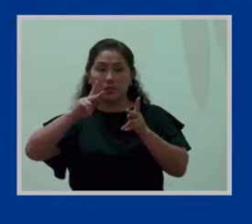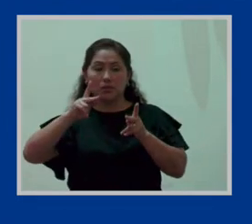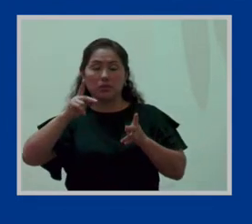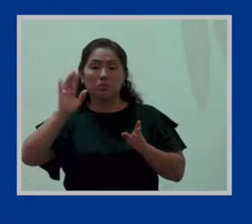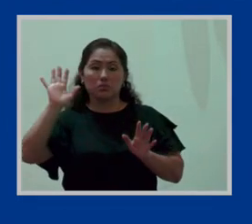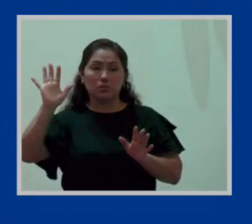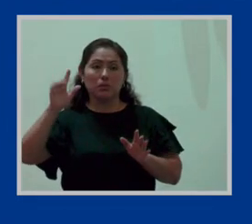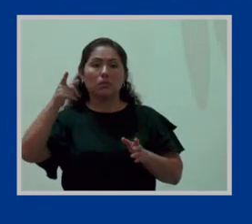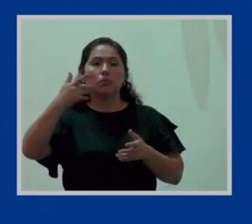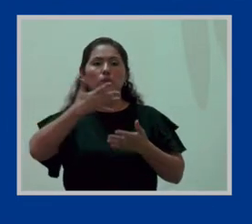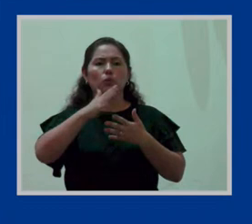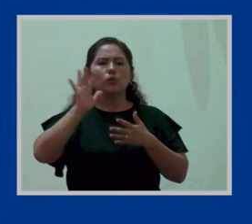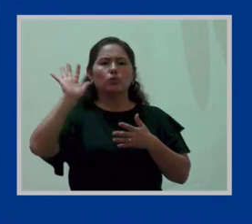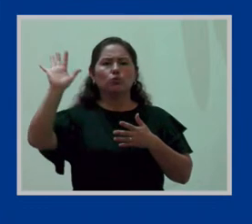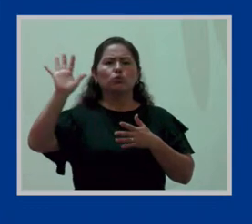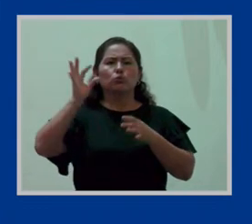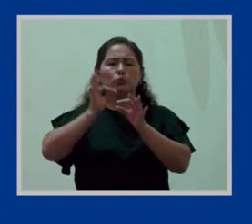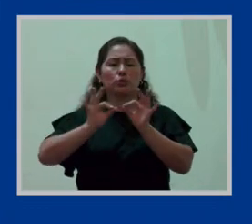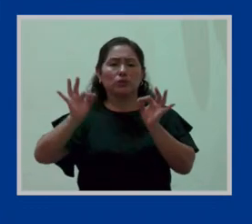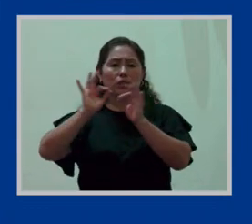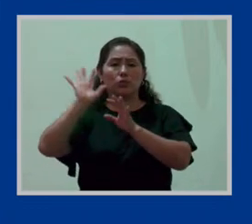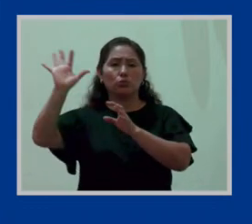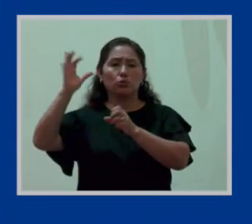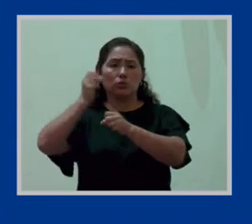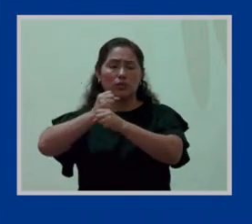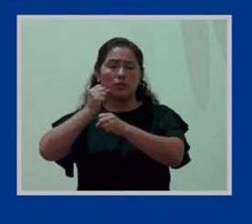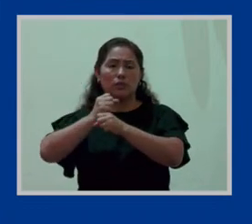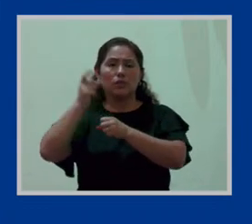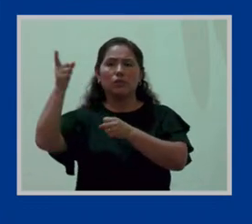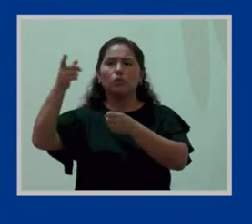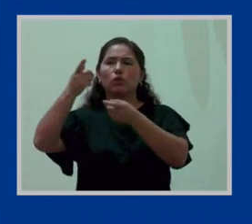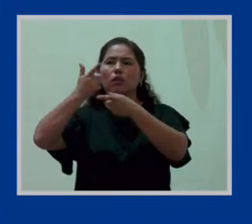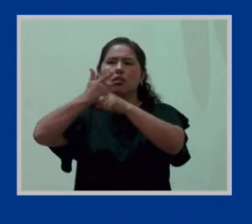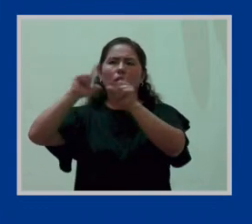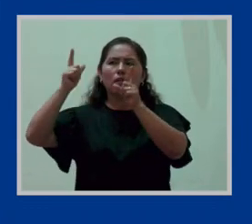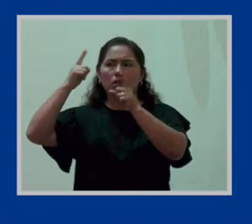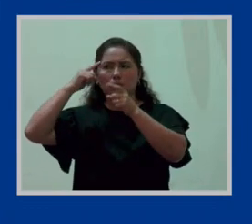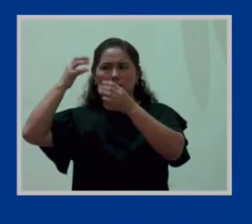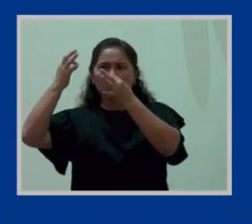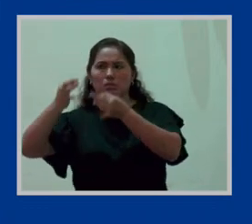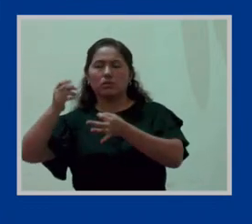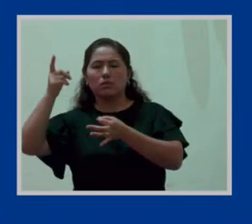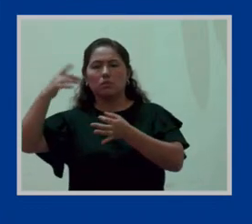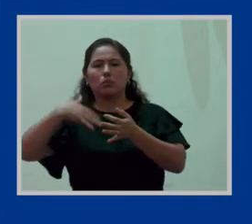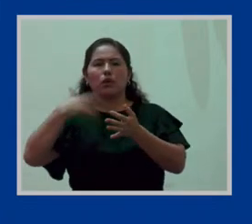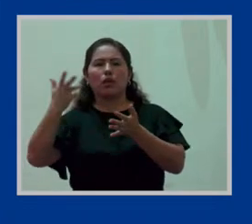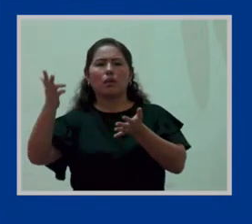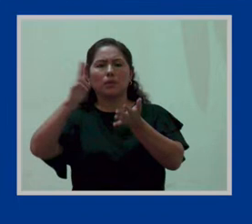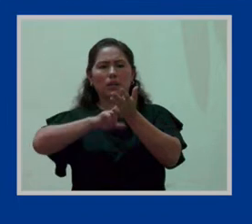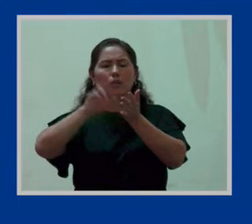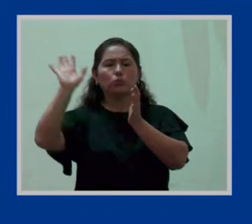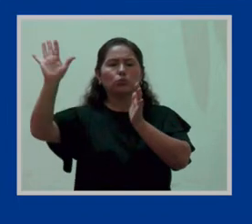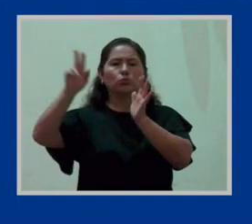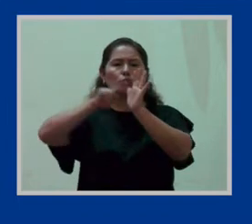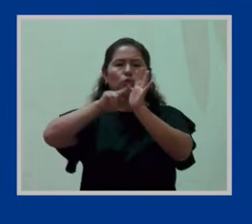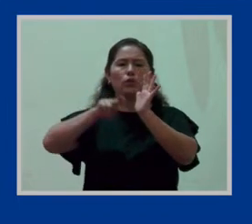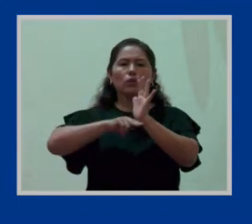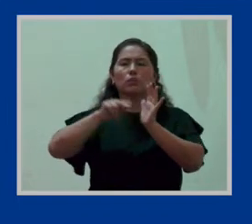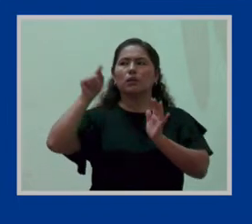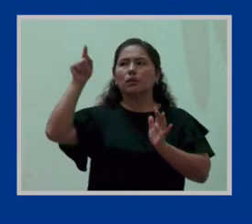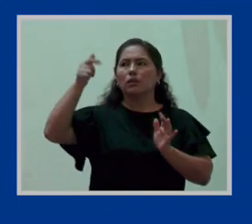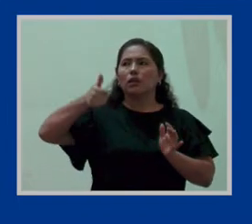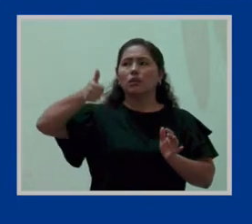porque una de las fuentes del derecho laboral también es su libre decisión de aplicar las normas, porque las normas laborales son